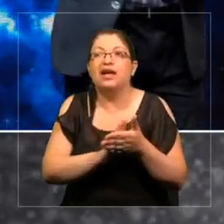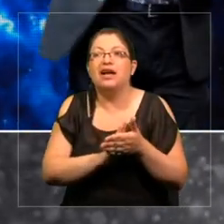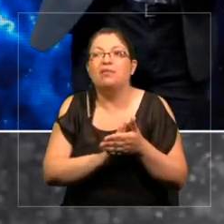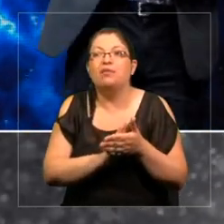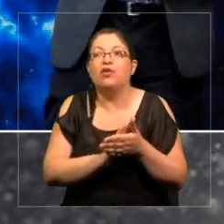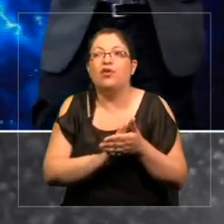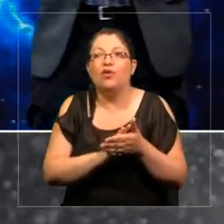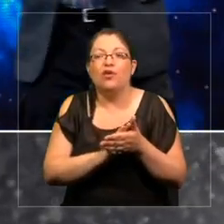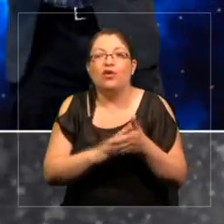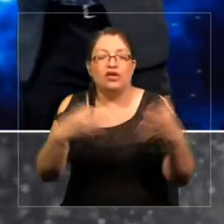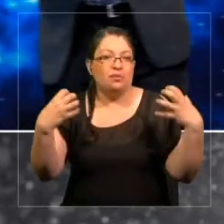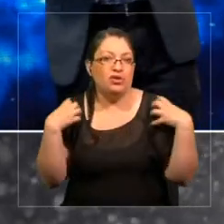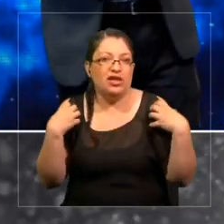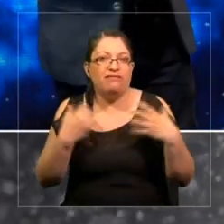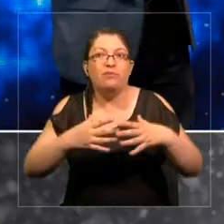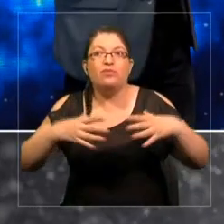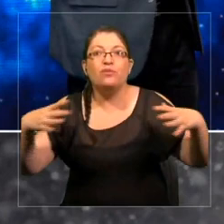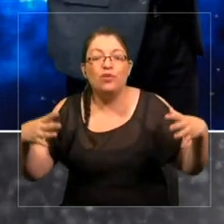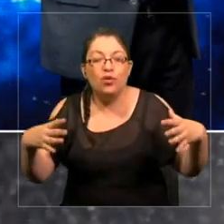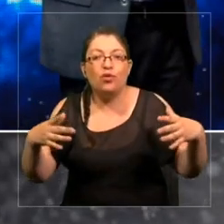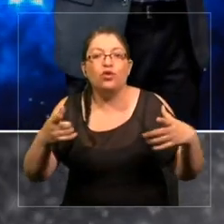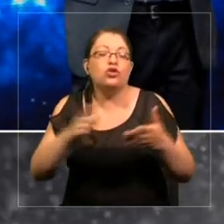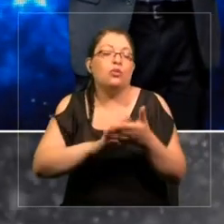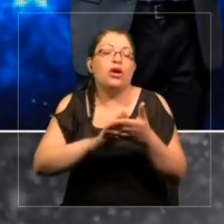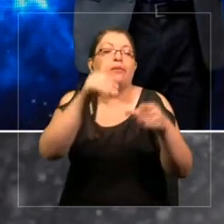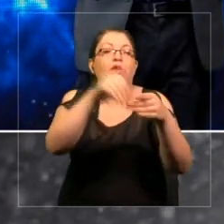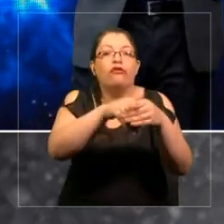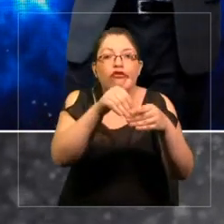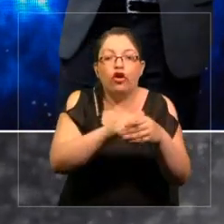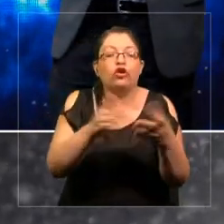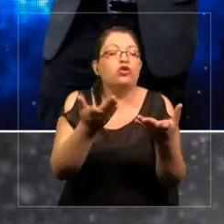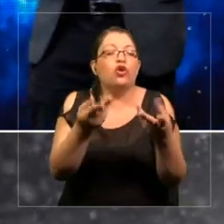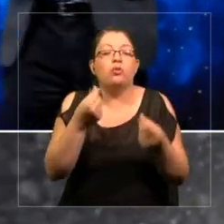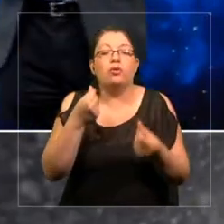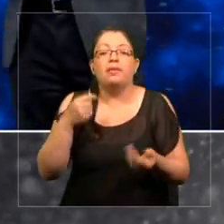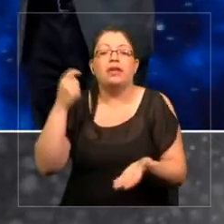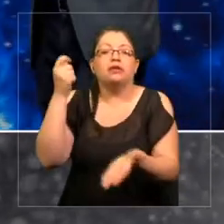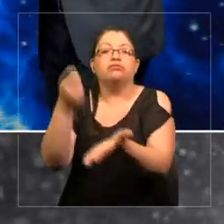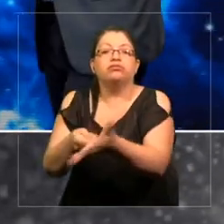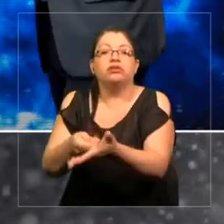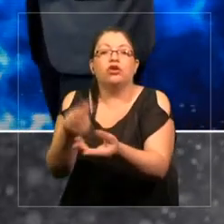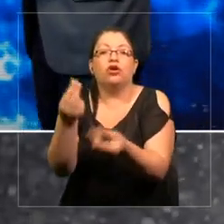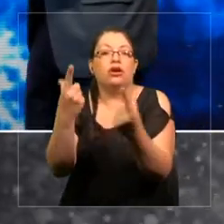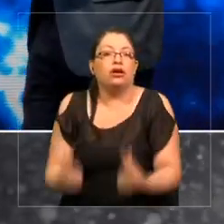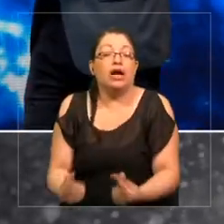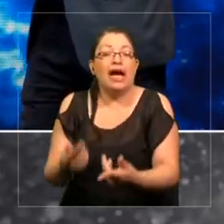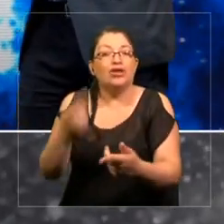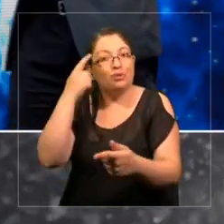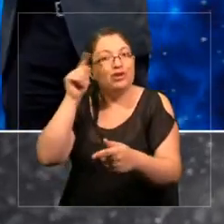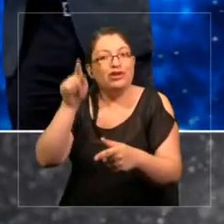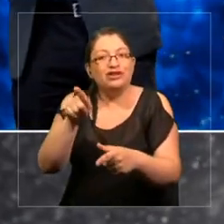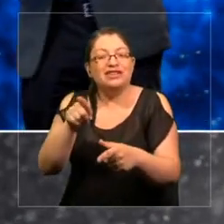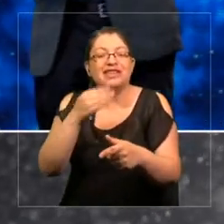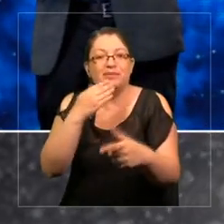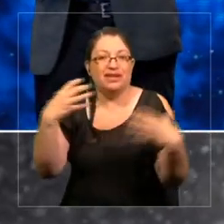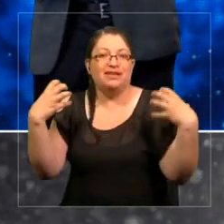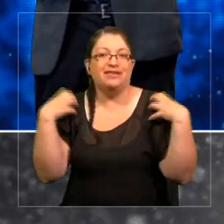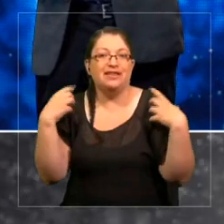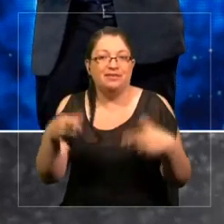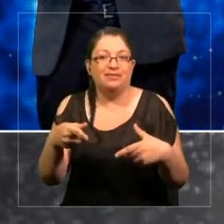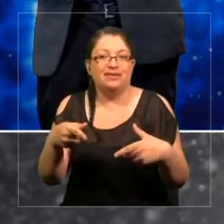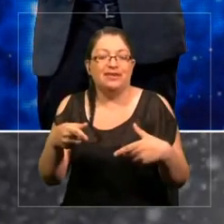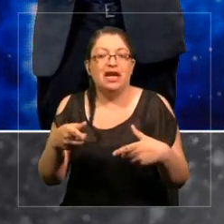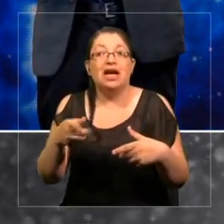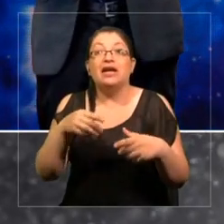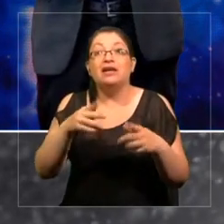grado o una más pequeña, su voto o cómo usted gasta su dinero en alimentos, pero es una agencia y volvemos al